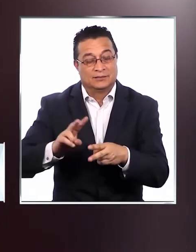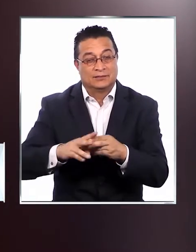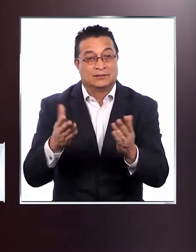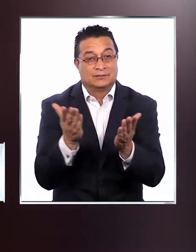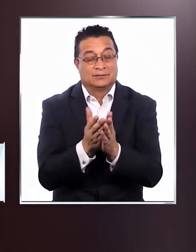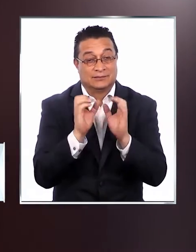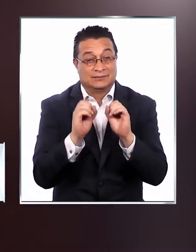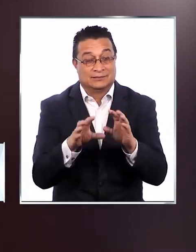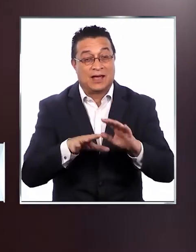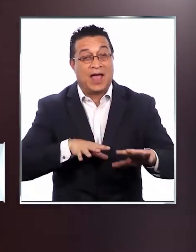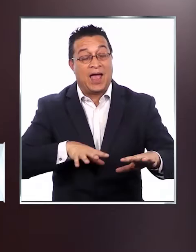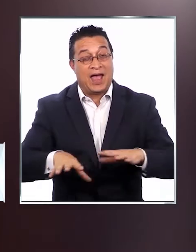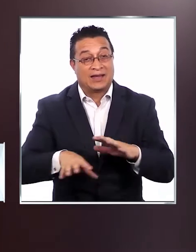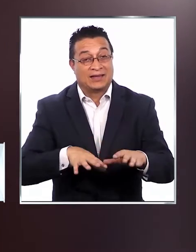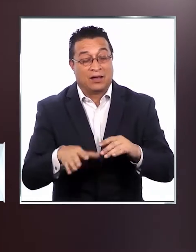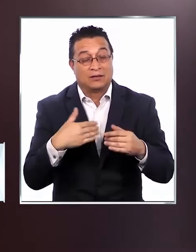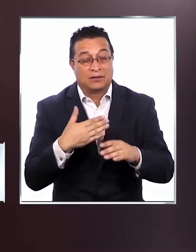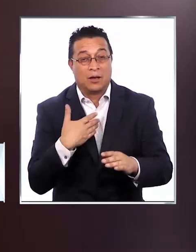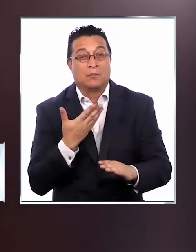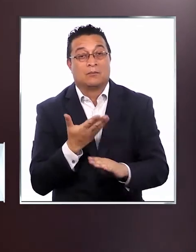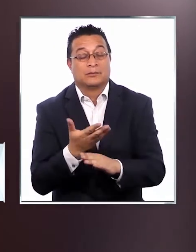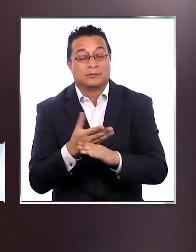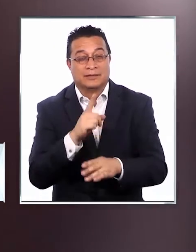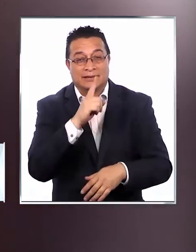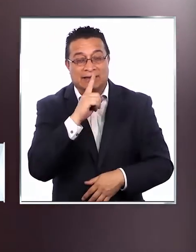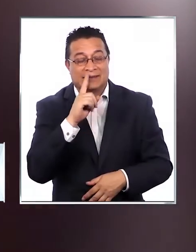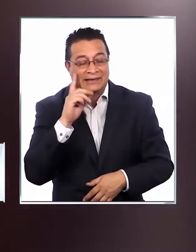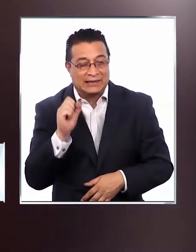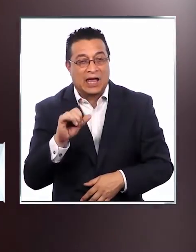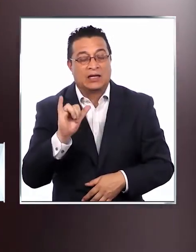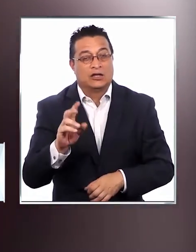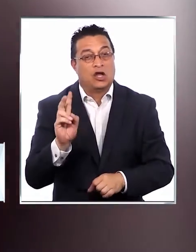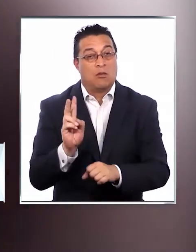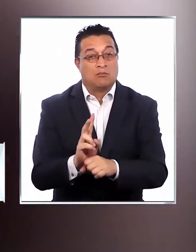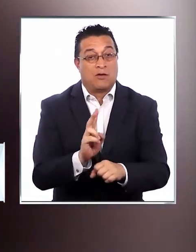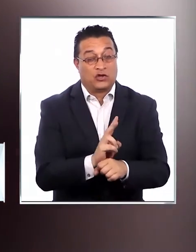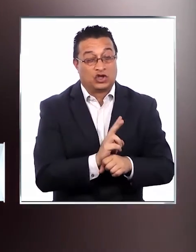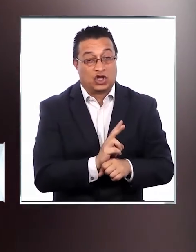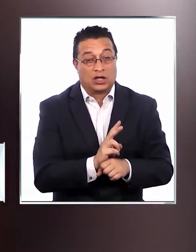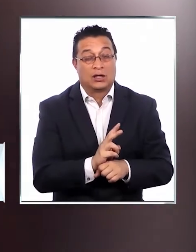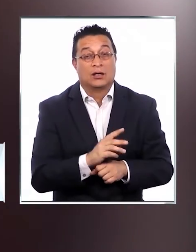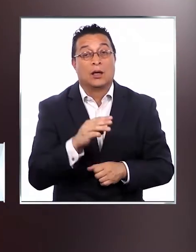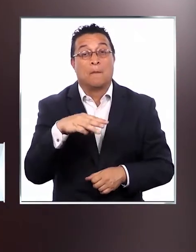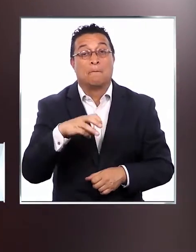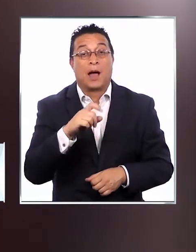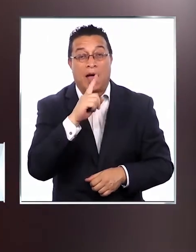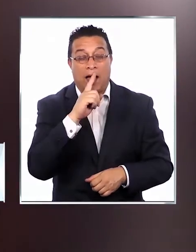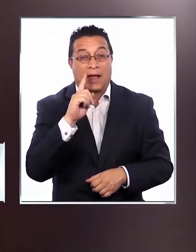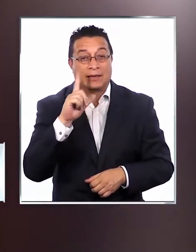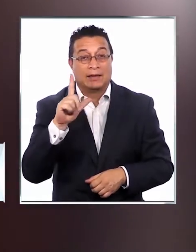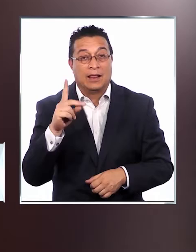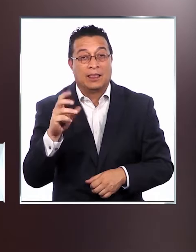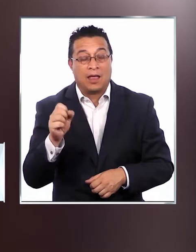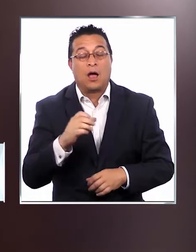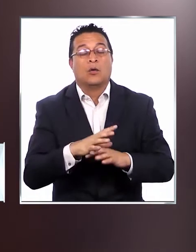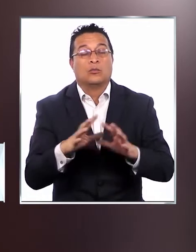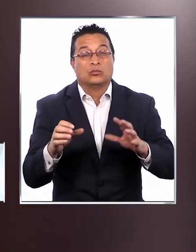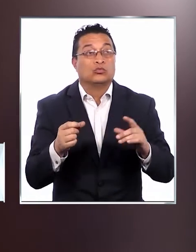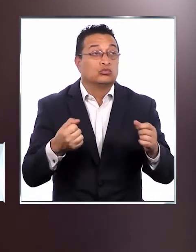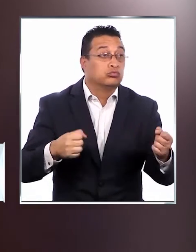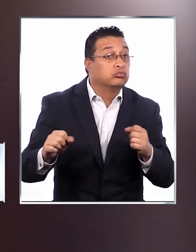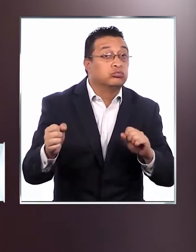las clases, las actividades que nos han solicitado las tías, las profesoras. Matilda es bastante